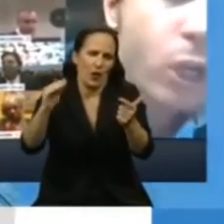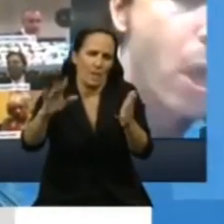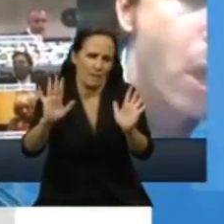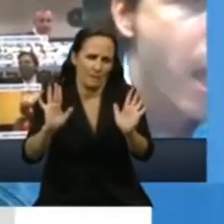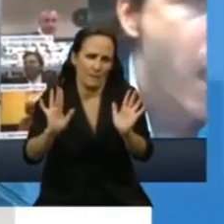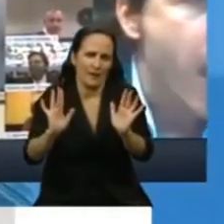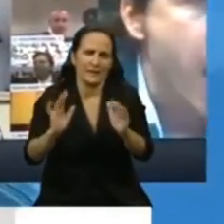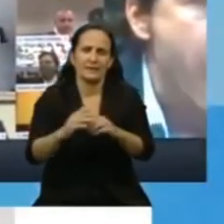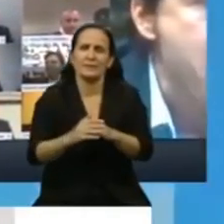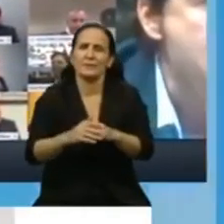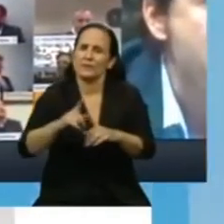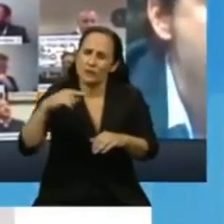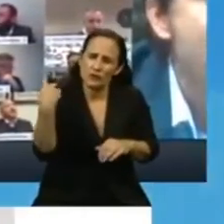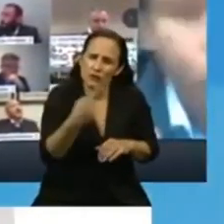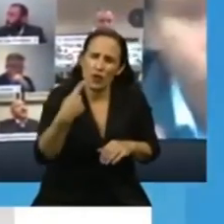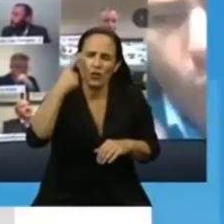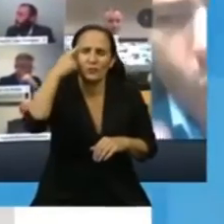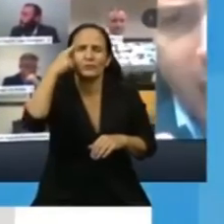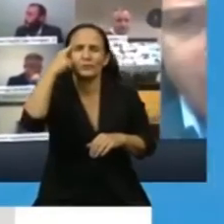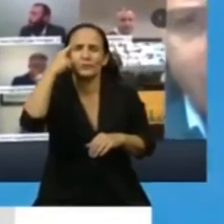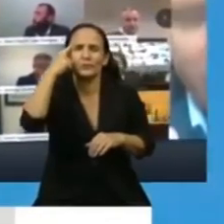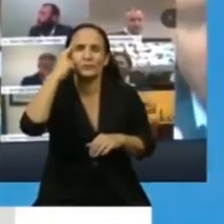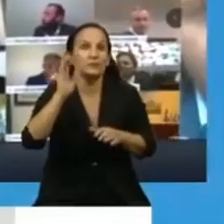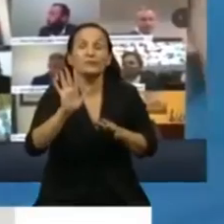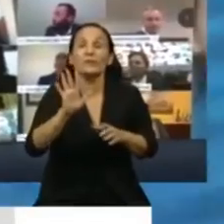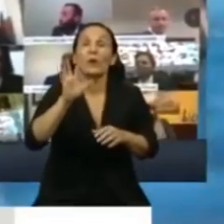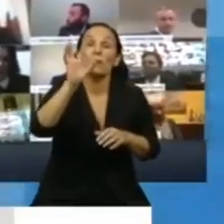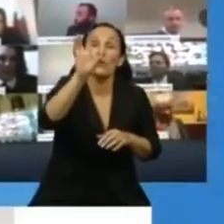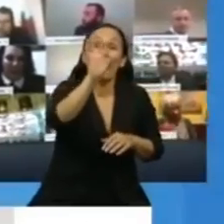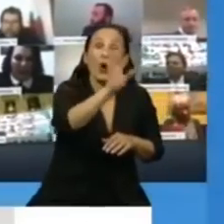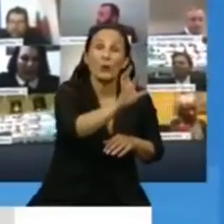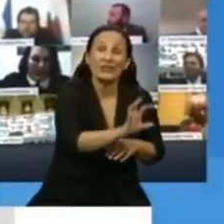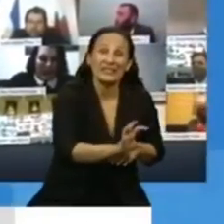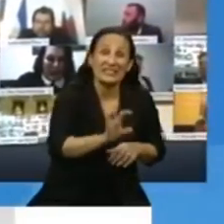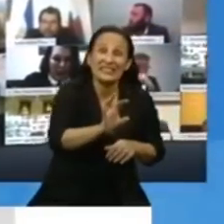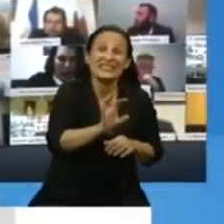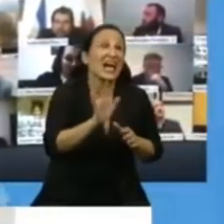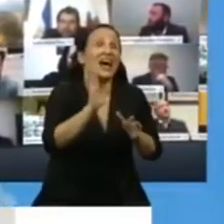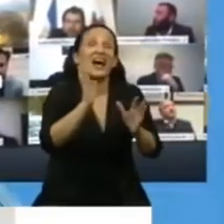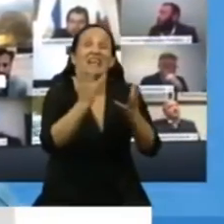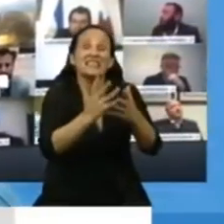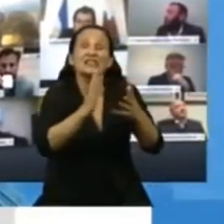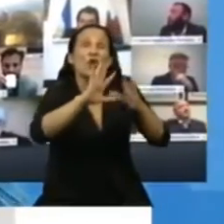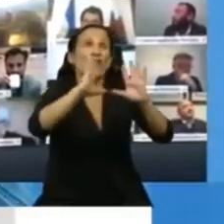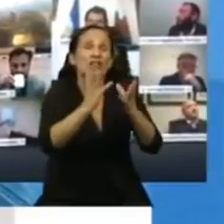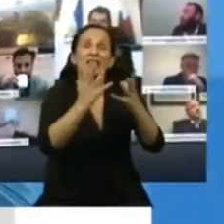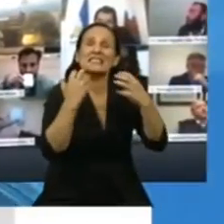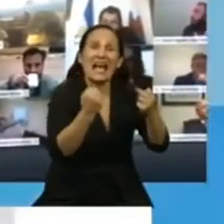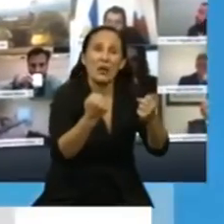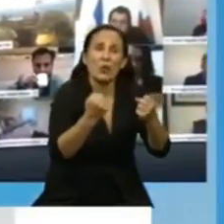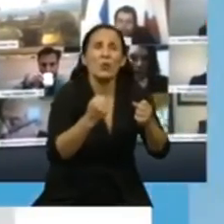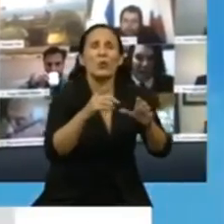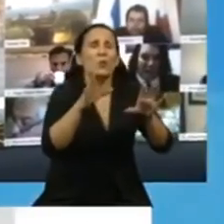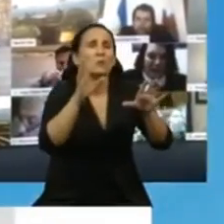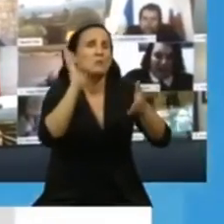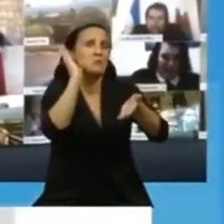Tengamos en cuenta que en los sistemas de salud de las provincias prácticamente el 50% de los pacientes se